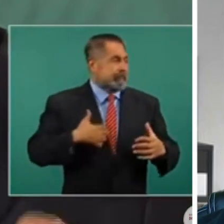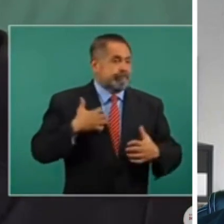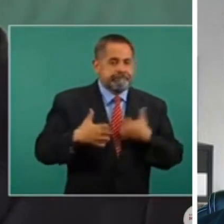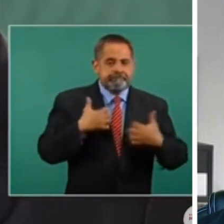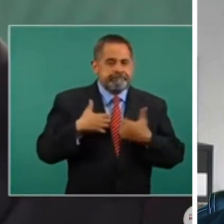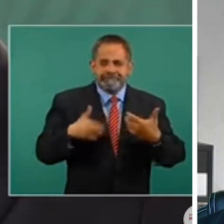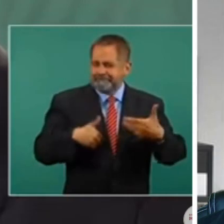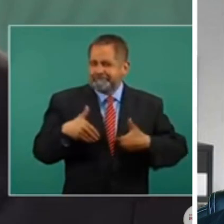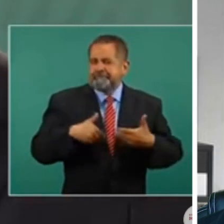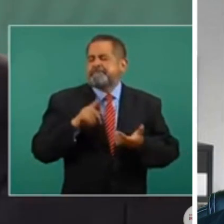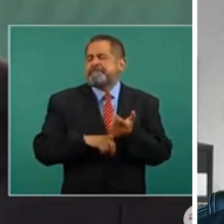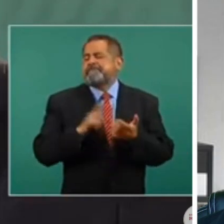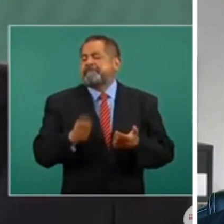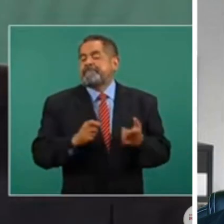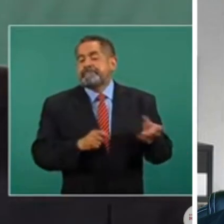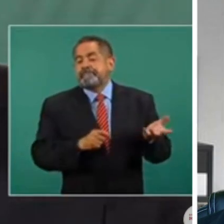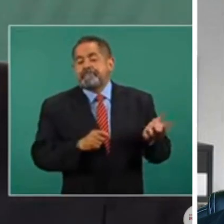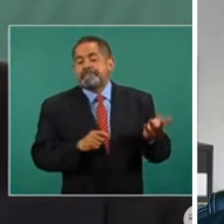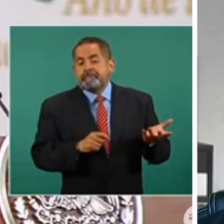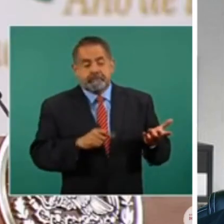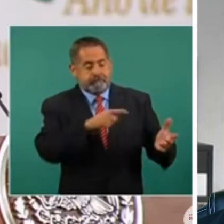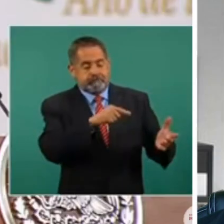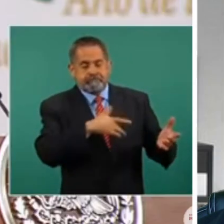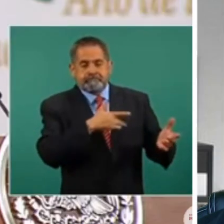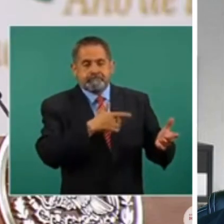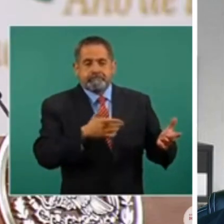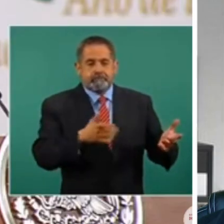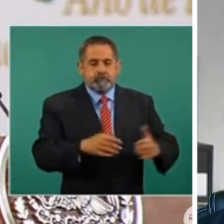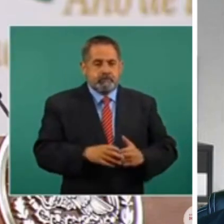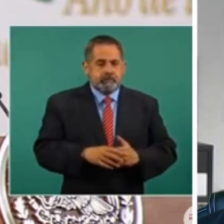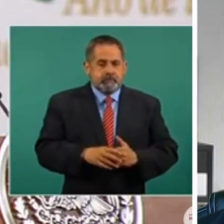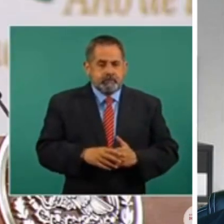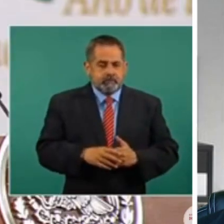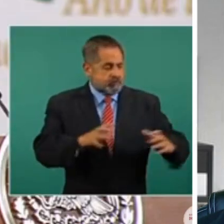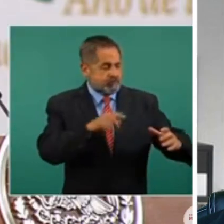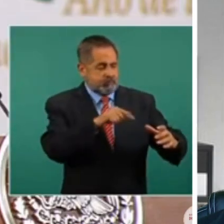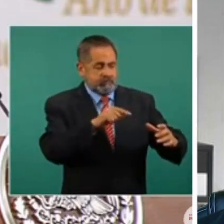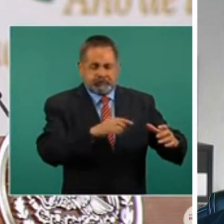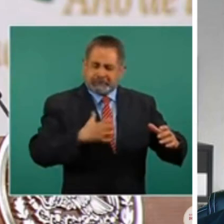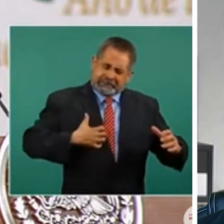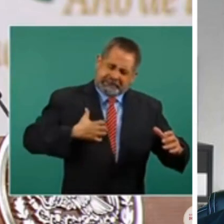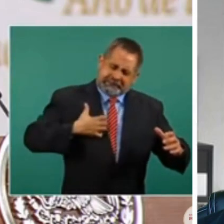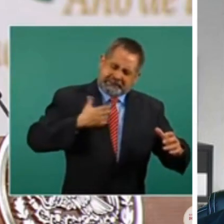los llena de rabia